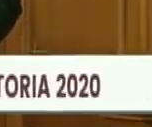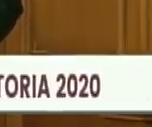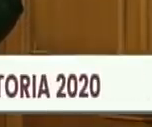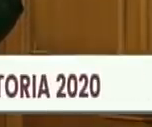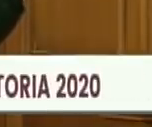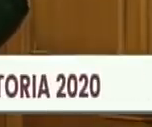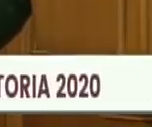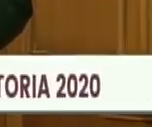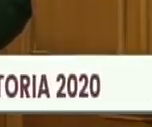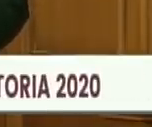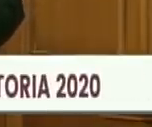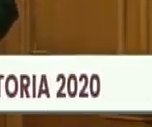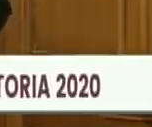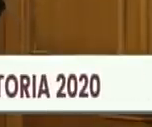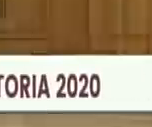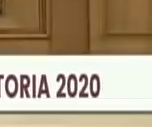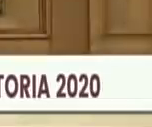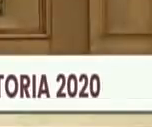edición.